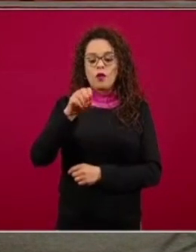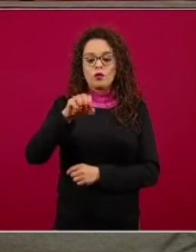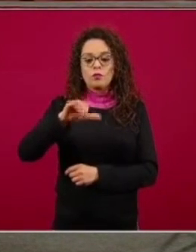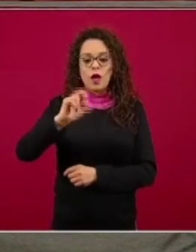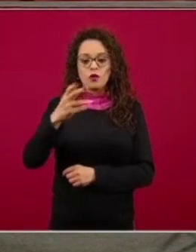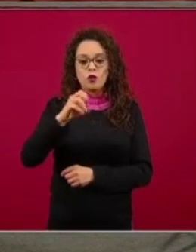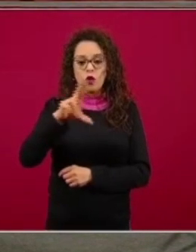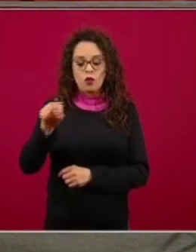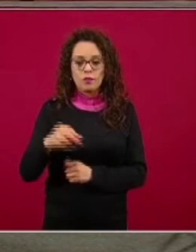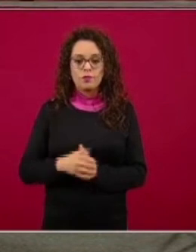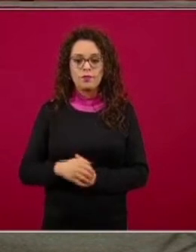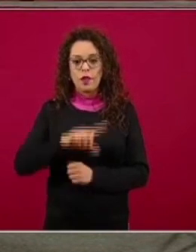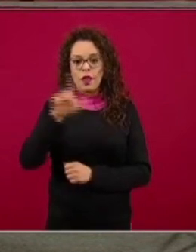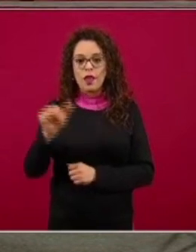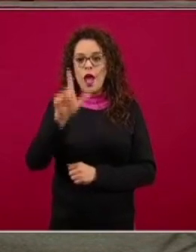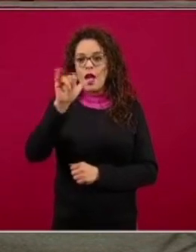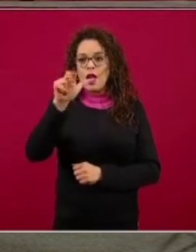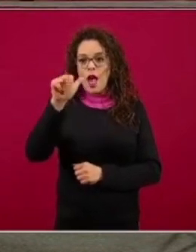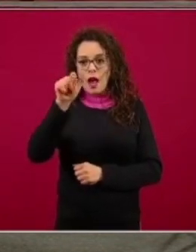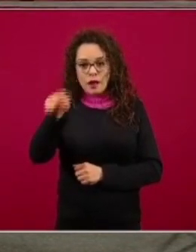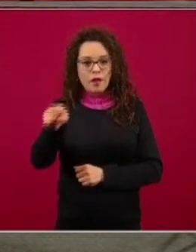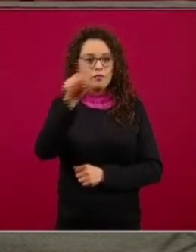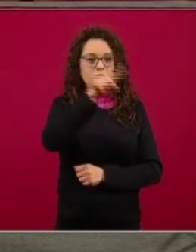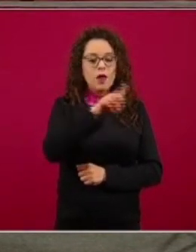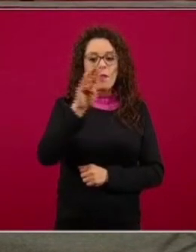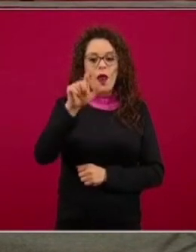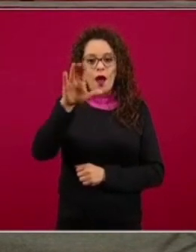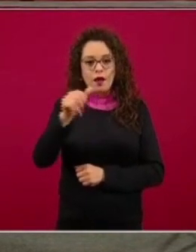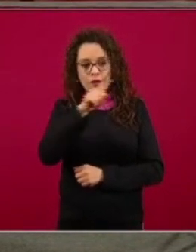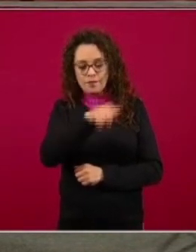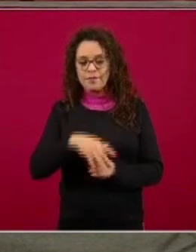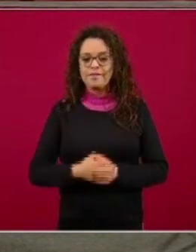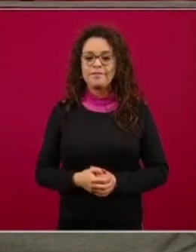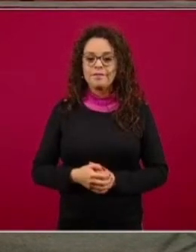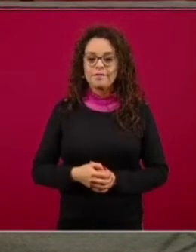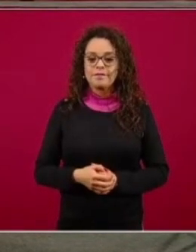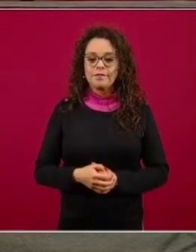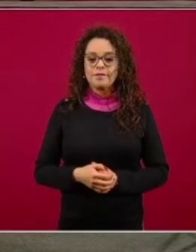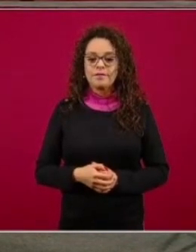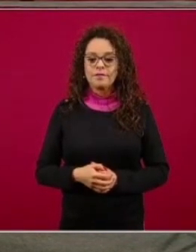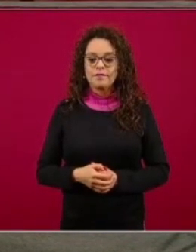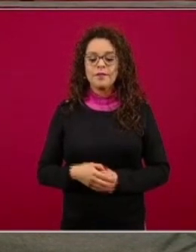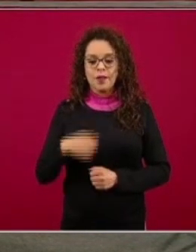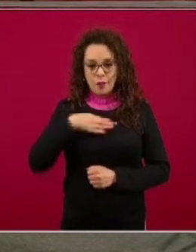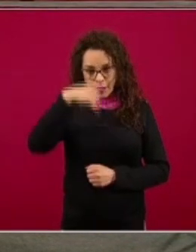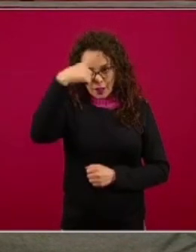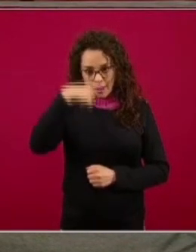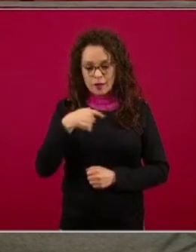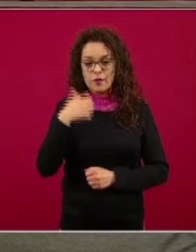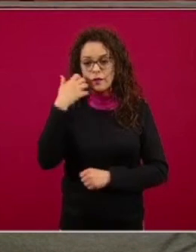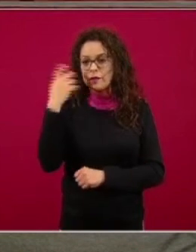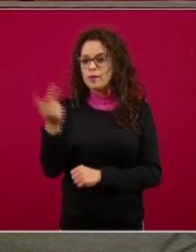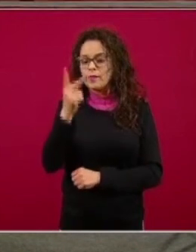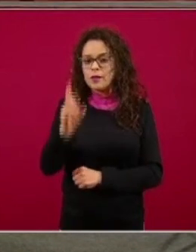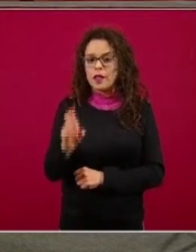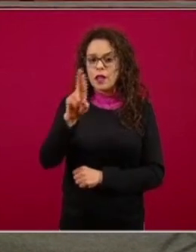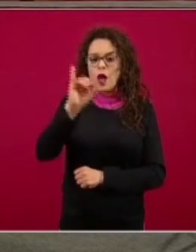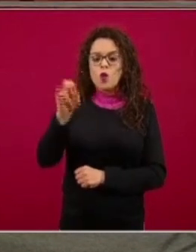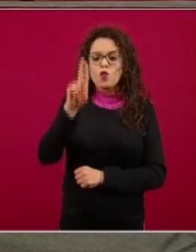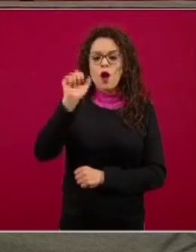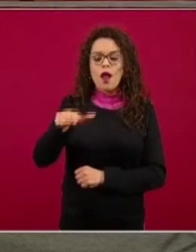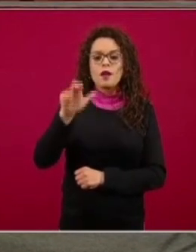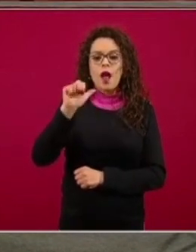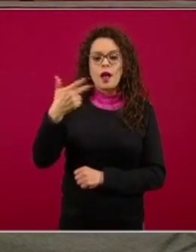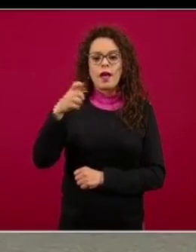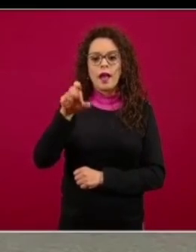Liliana Noble y Blanca Valadez por favor sí buenas noches Juan Carlos Machorro AM de Querétaro para el doctor Juan Ángel Rivera